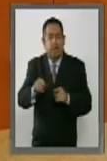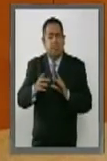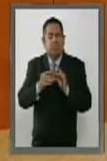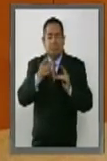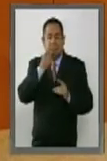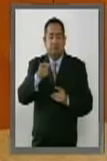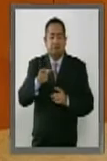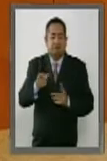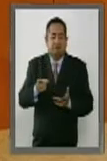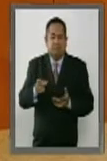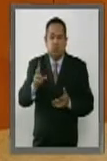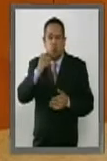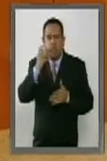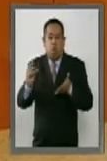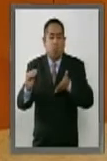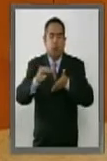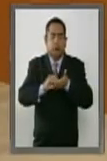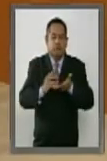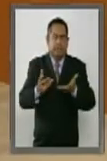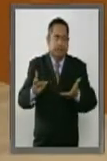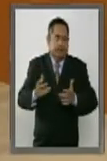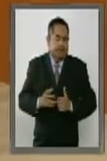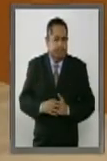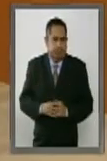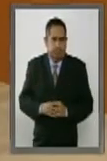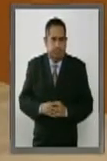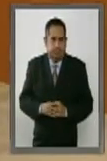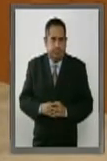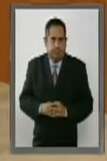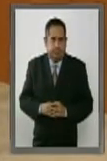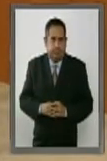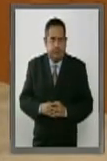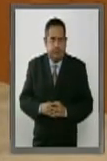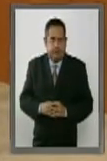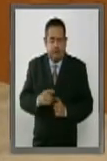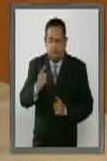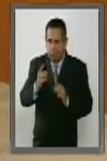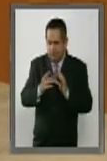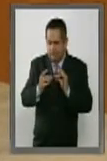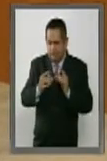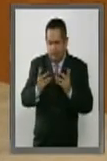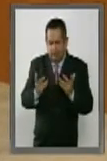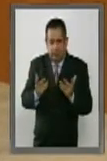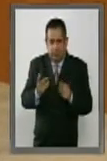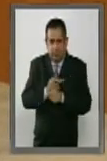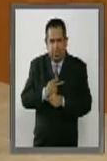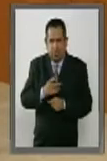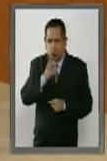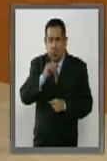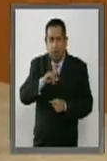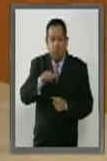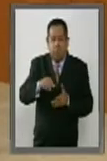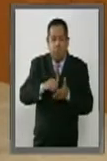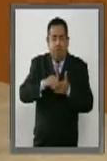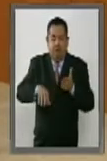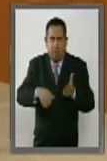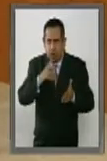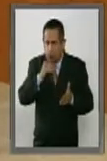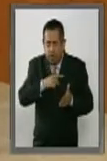negaron a incorporarlo. Simple y sencillamente es algo que no puede quedar fuera